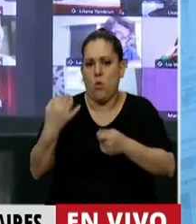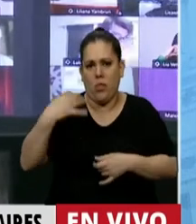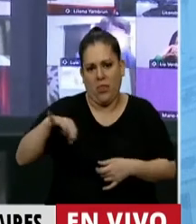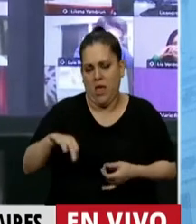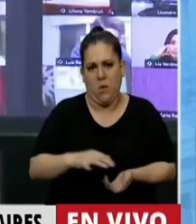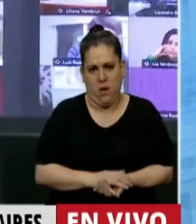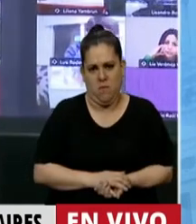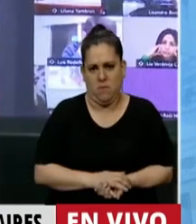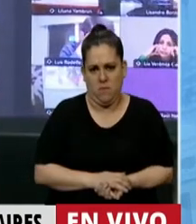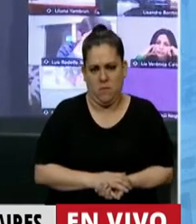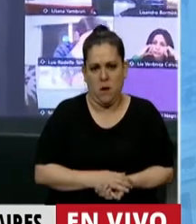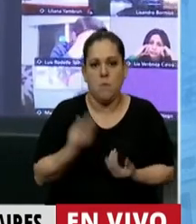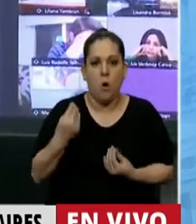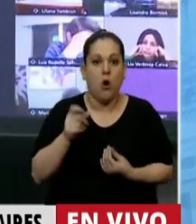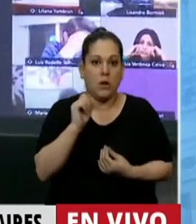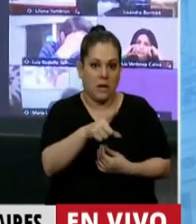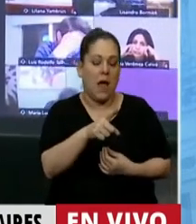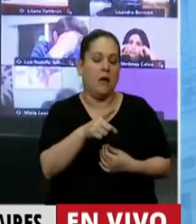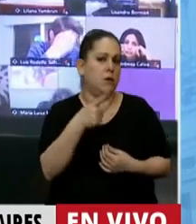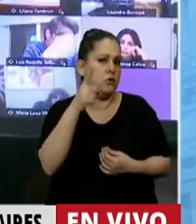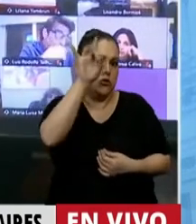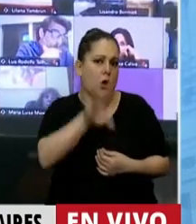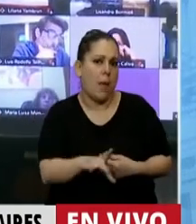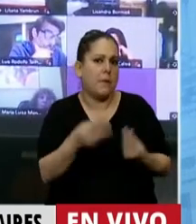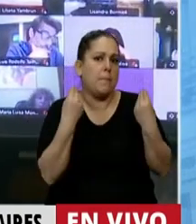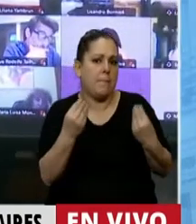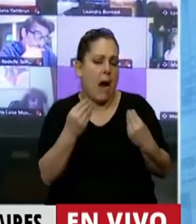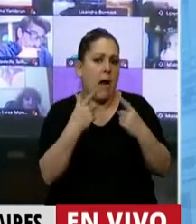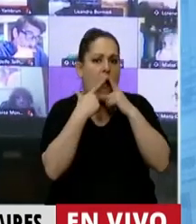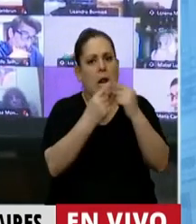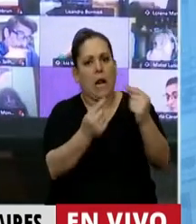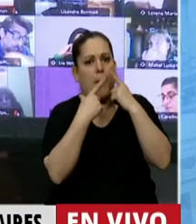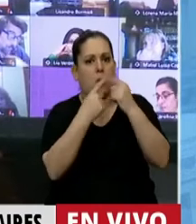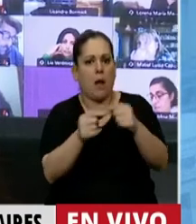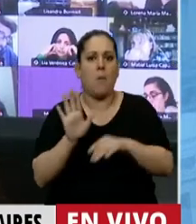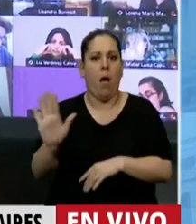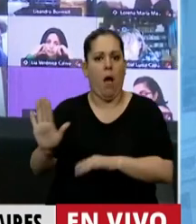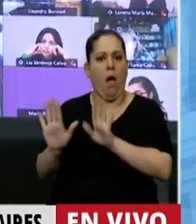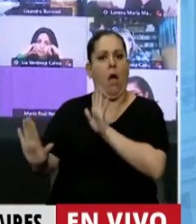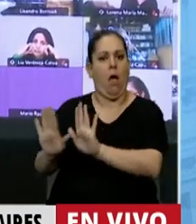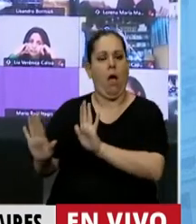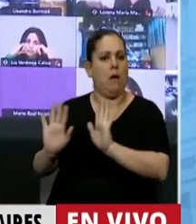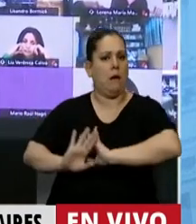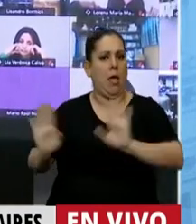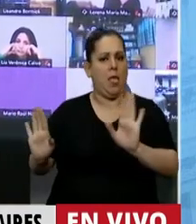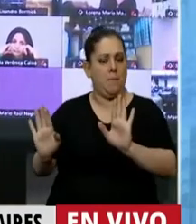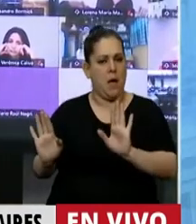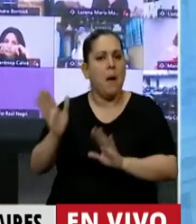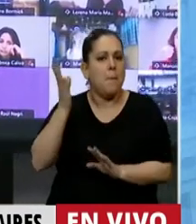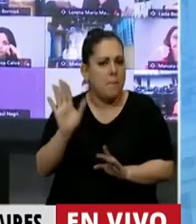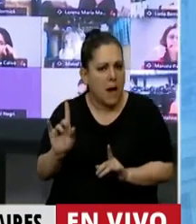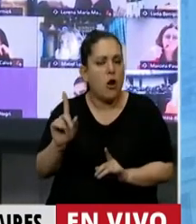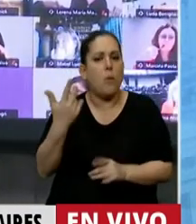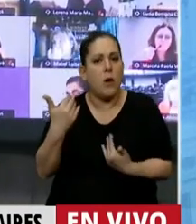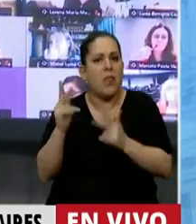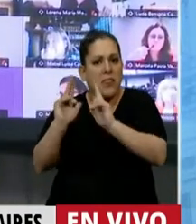organizaciones ambientales solo sirve para frenar los reclamos y terminar diciendo que puede haber